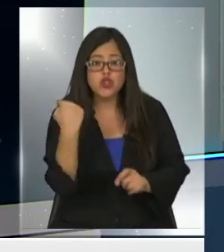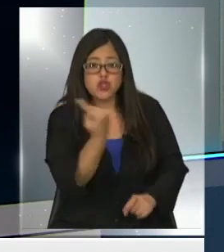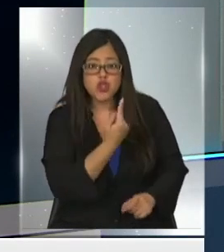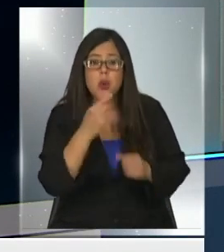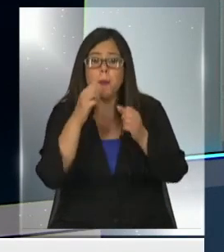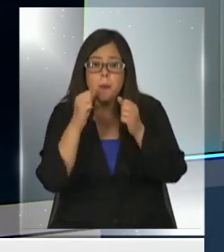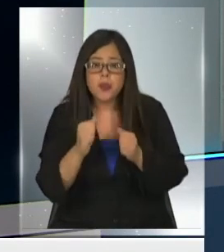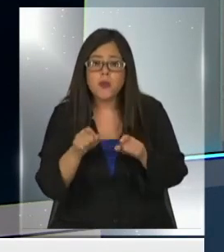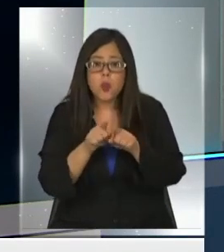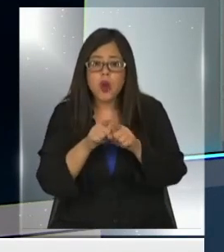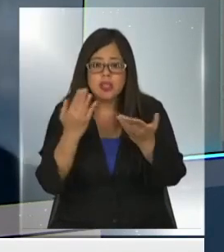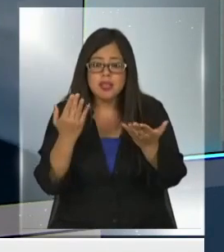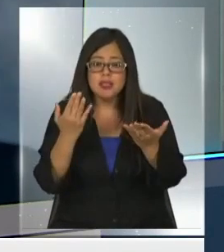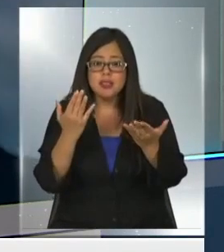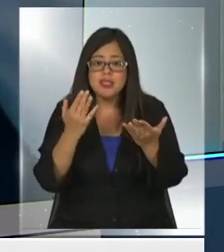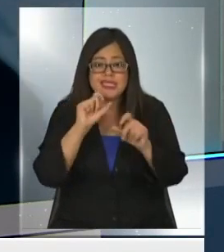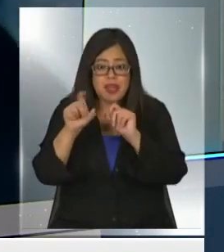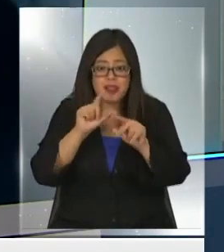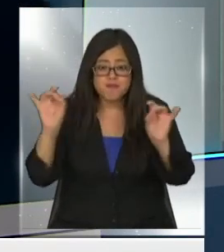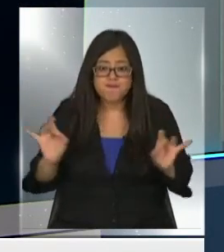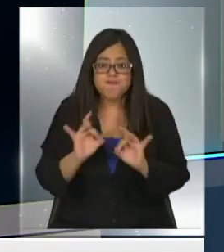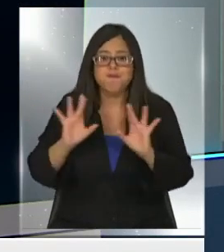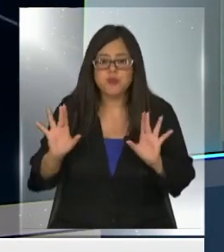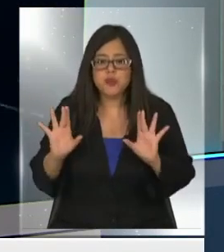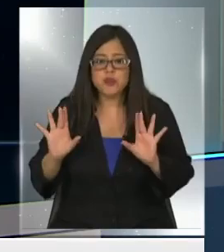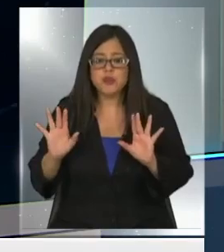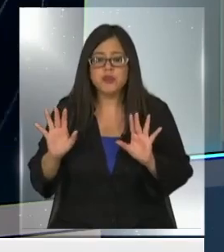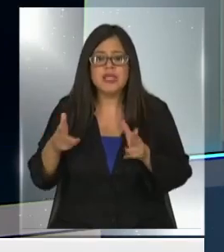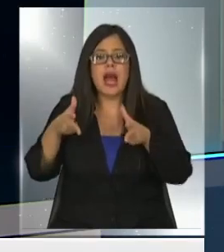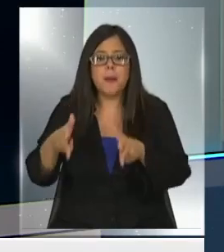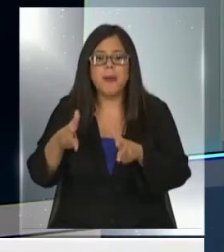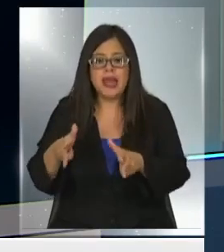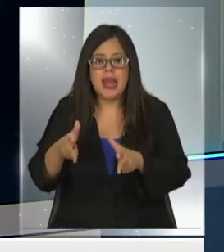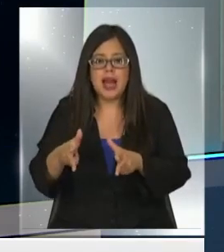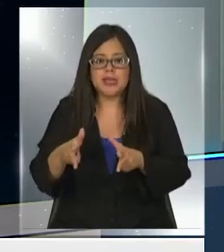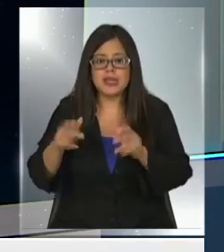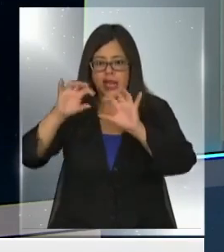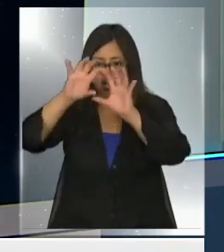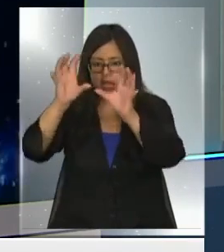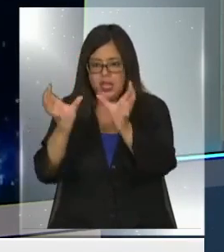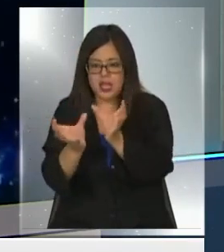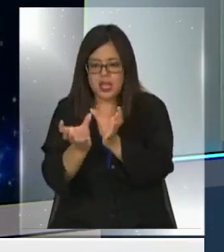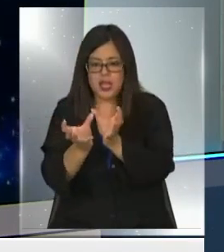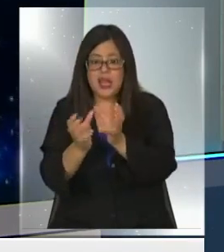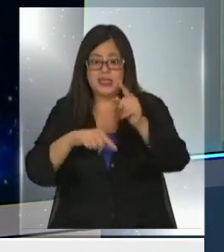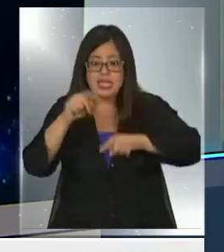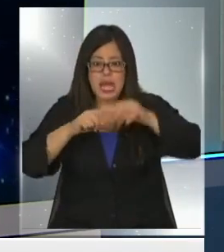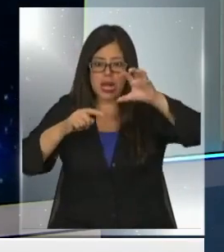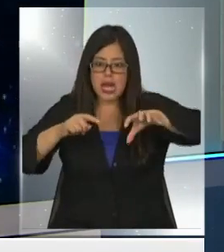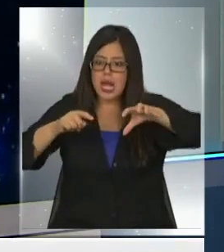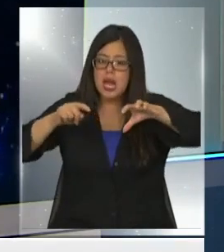somos capaces de enfrentar una eventual amenaza apocalíptica de un gran asteroide que venga en camino a la Tierra,